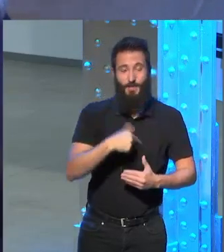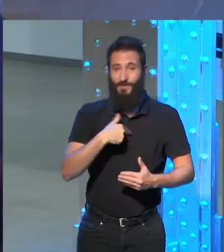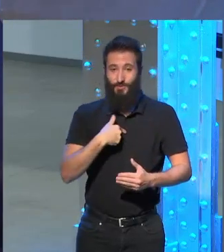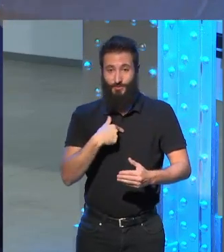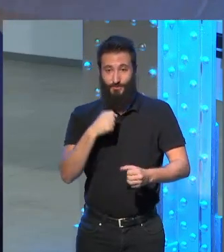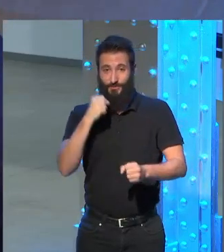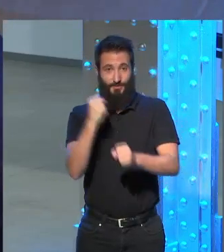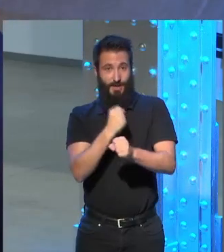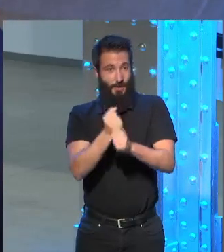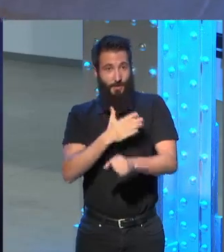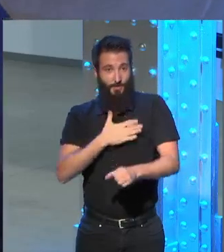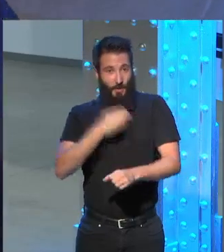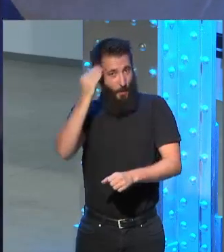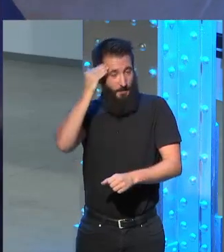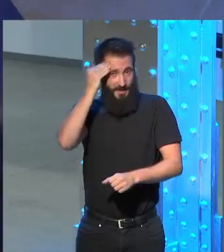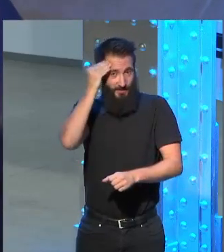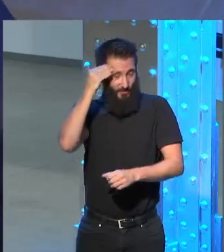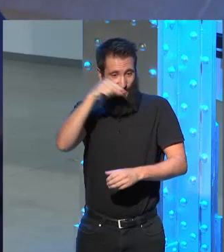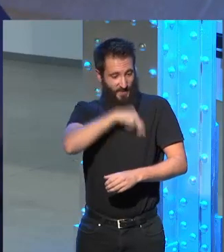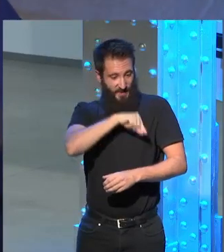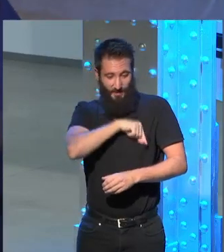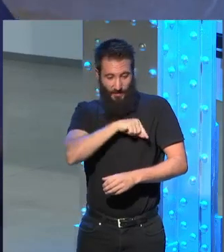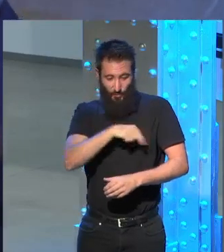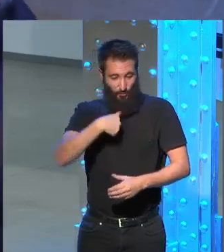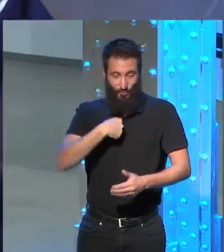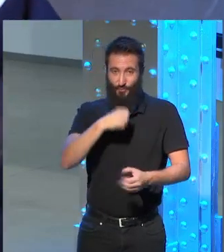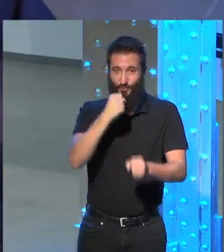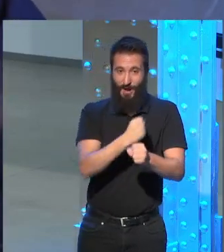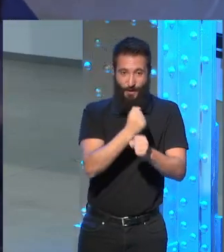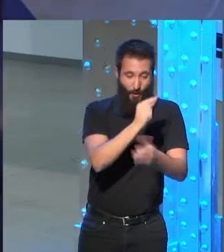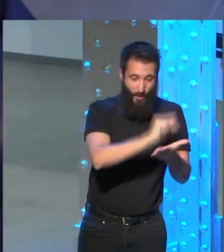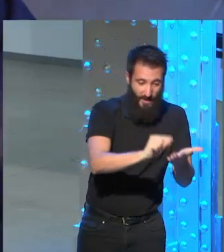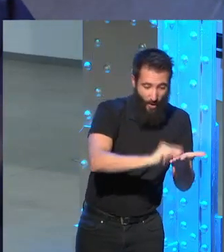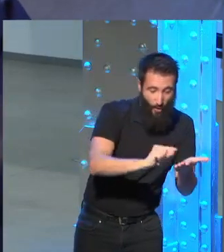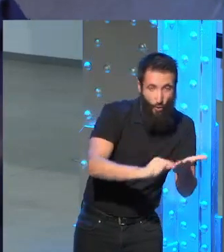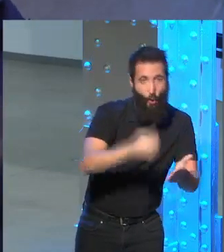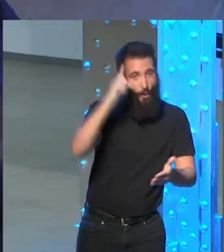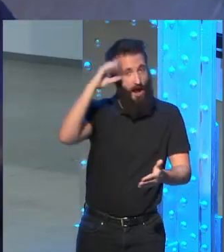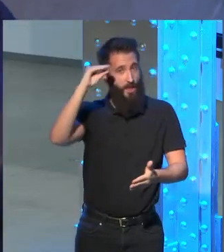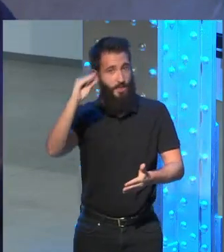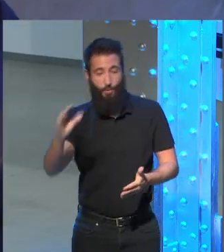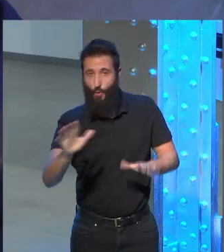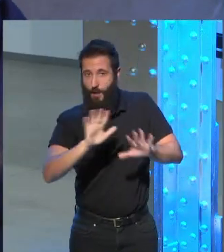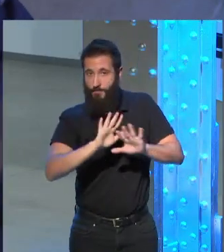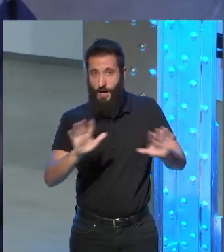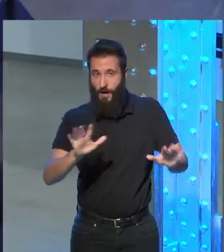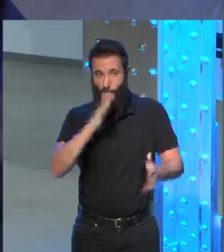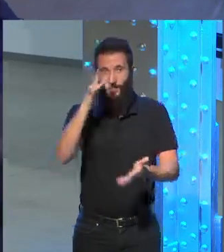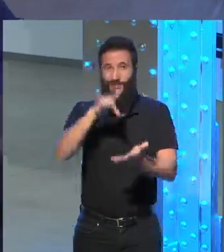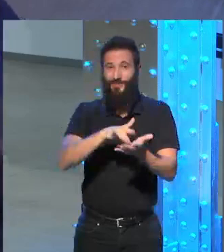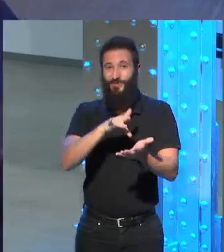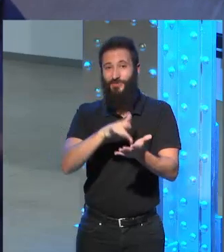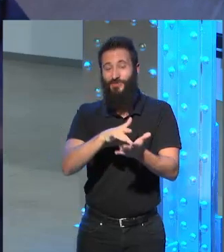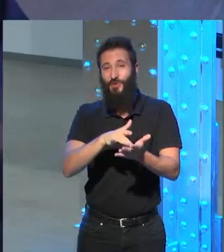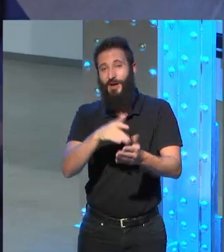yo creo que soy fundamentalmente, un escritor, un intelectual, que por razones,